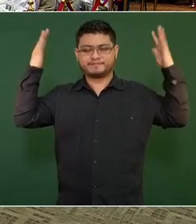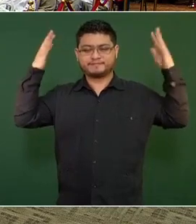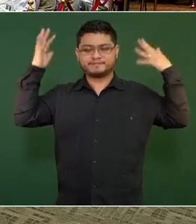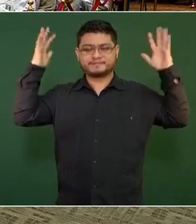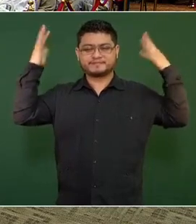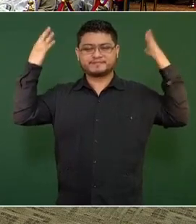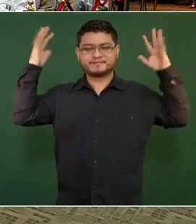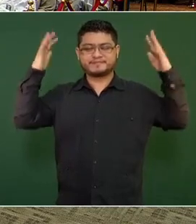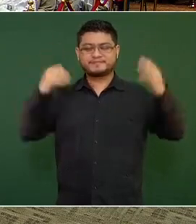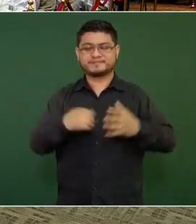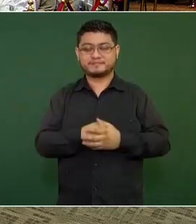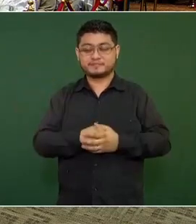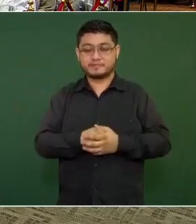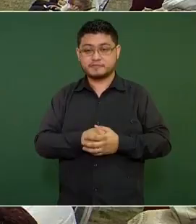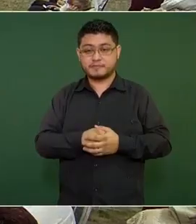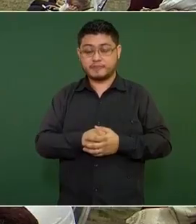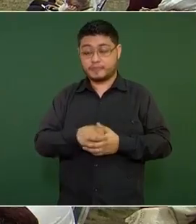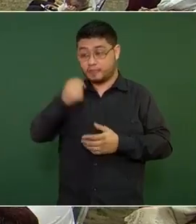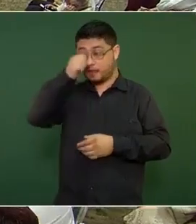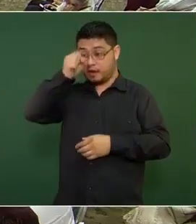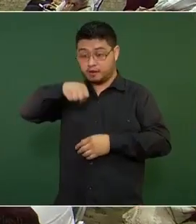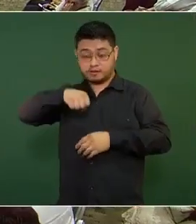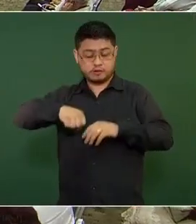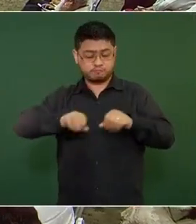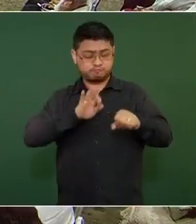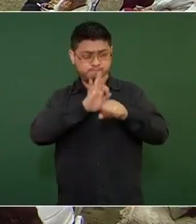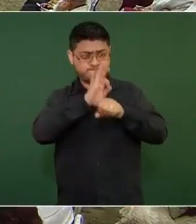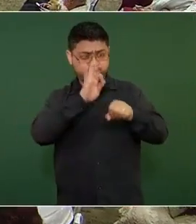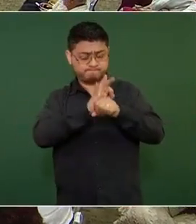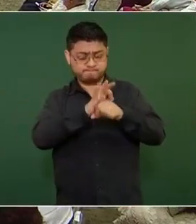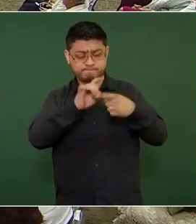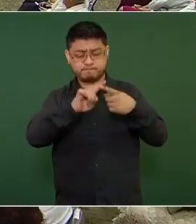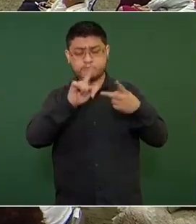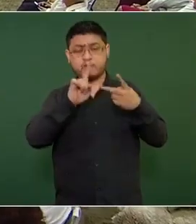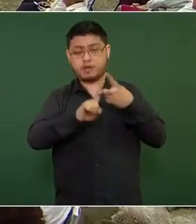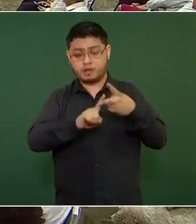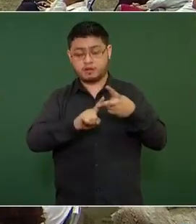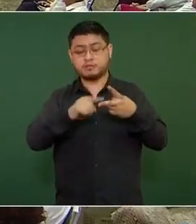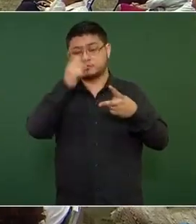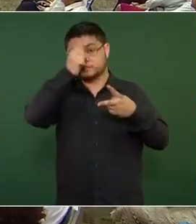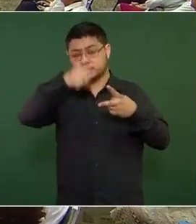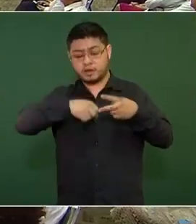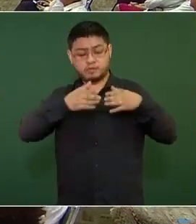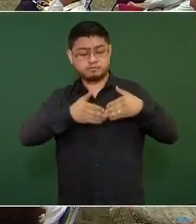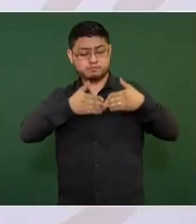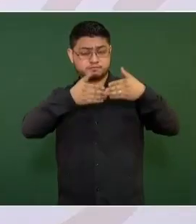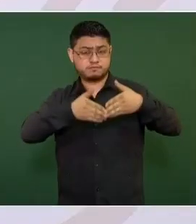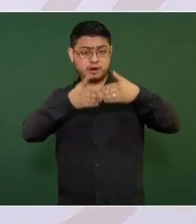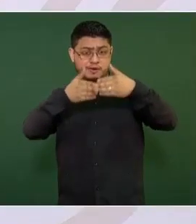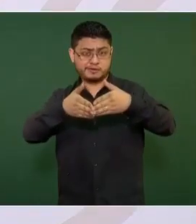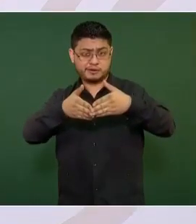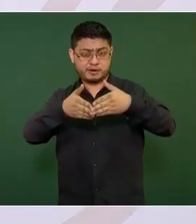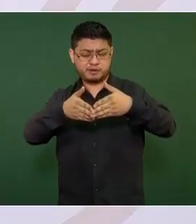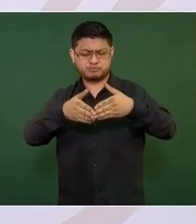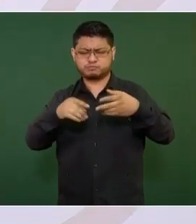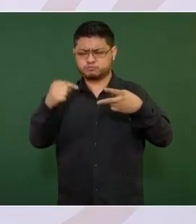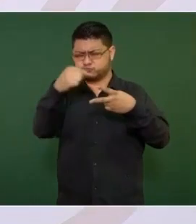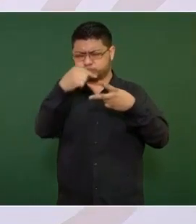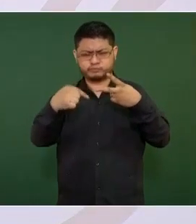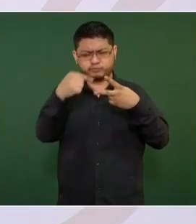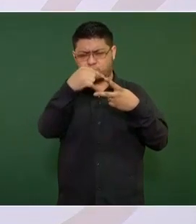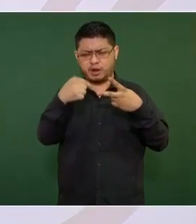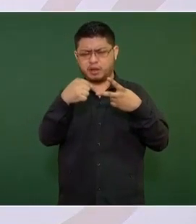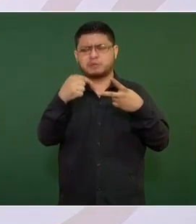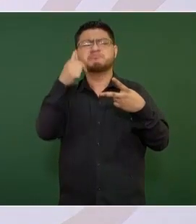La Secretaría de la Defensa y la Secretaría de Marina han sido nuestros